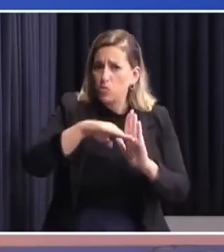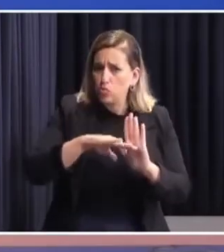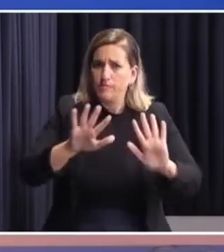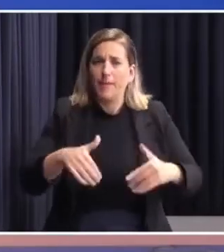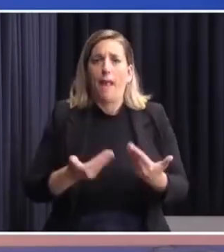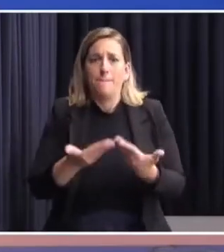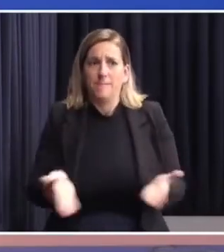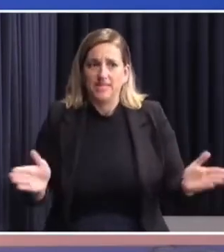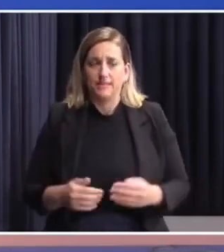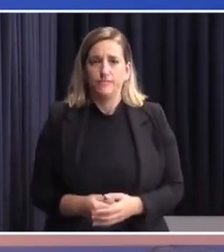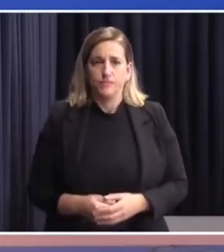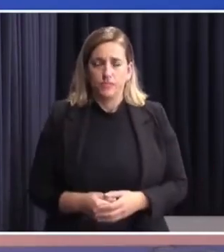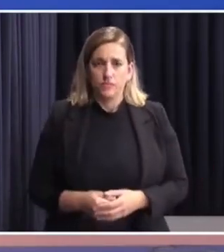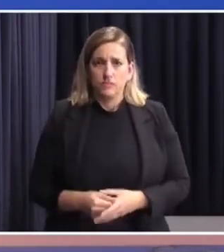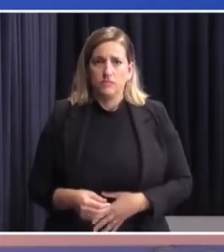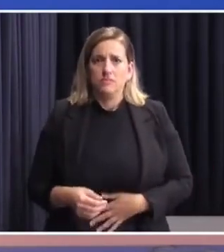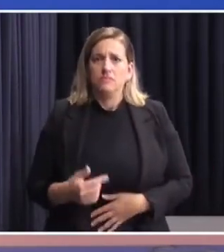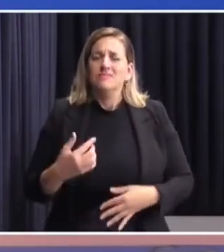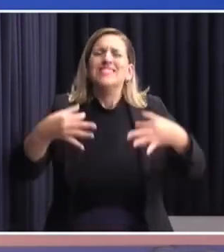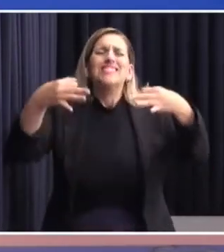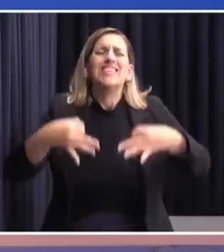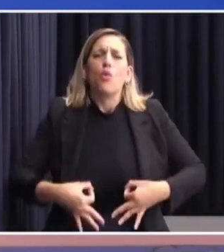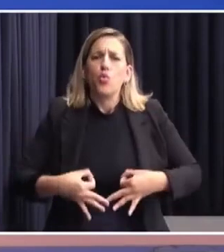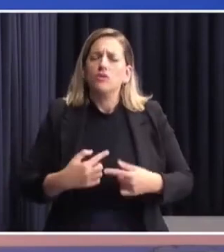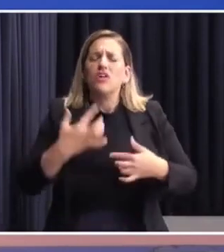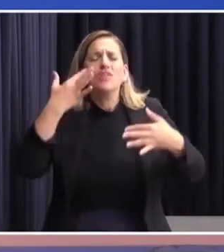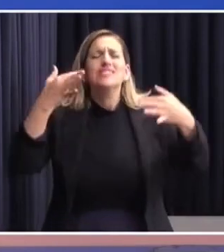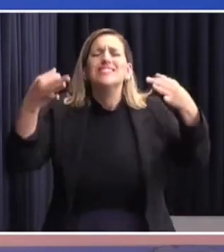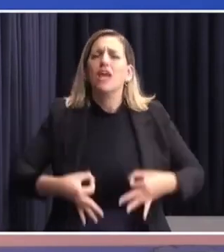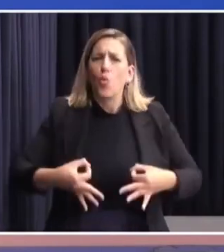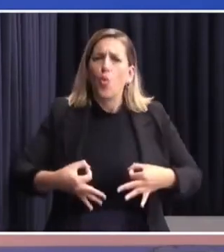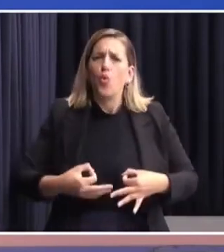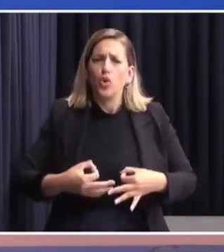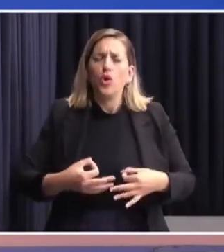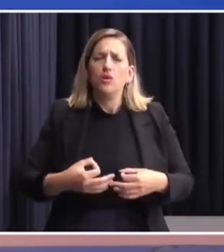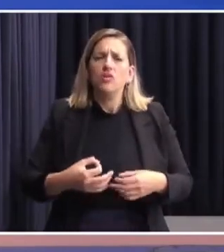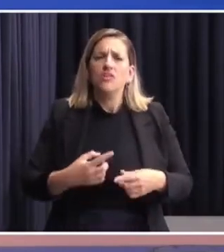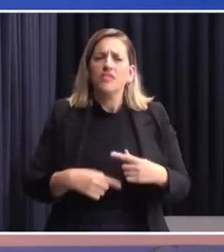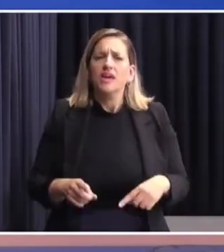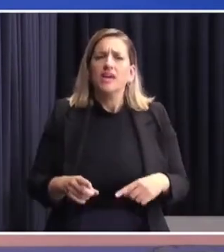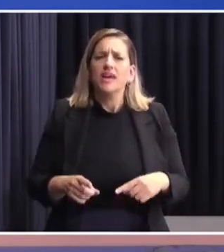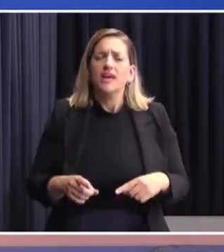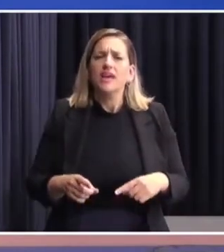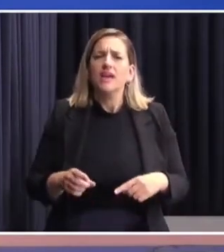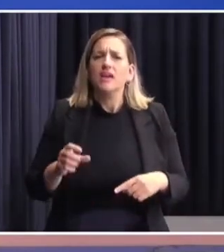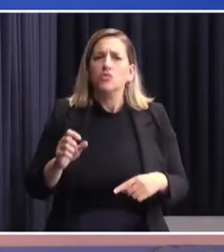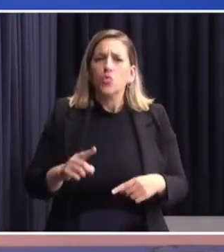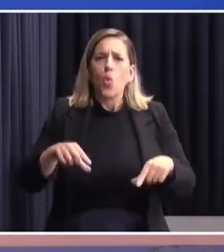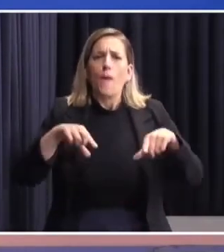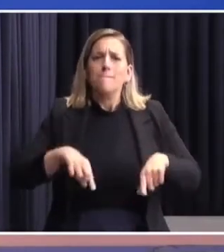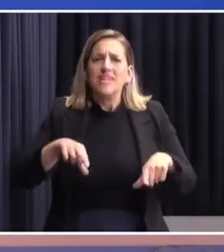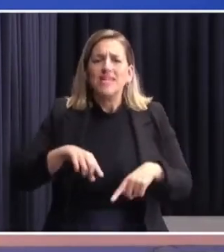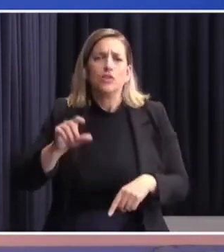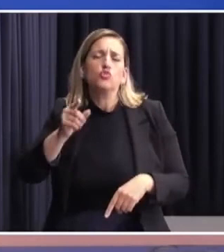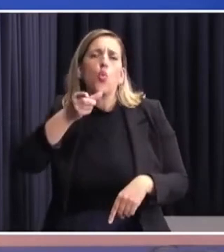empezar. Tengo la íntima convicción de que tanto el Ministro